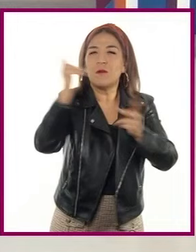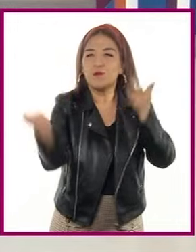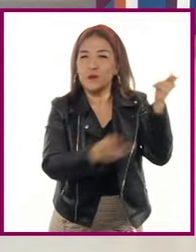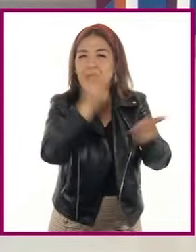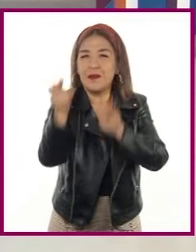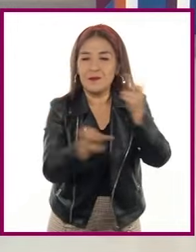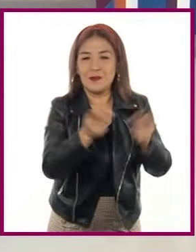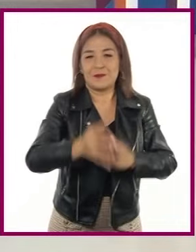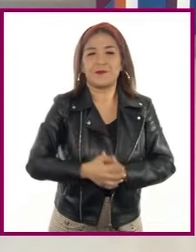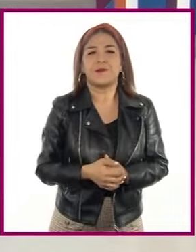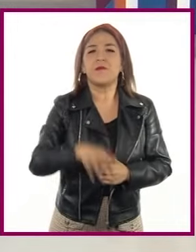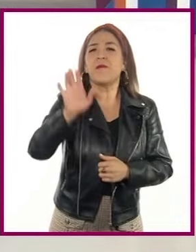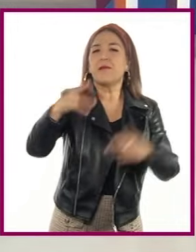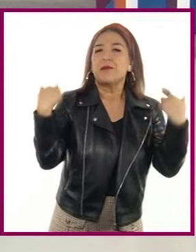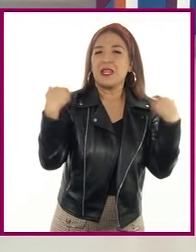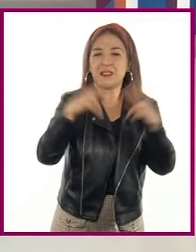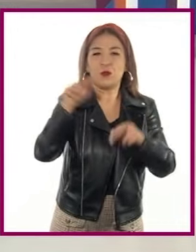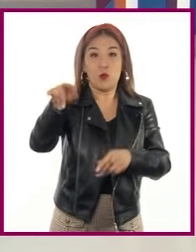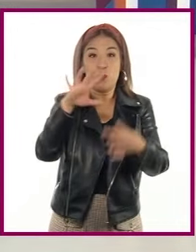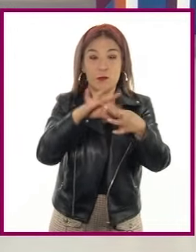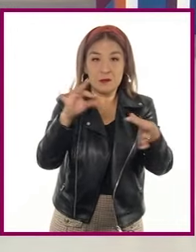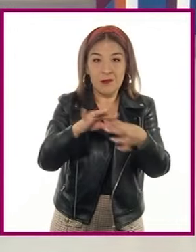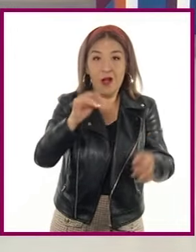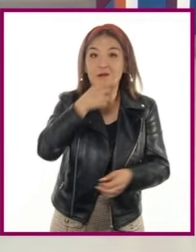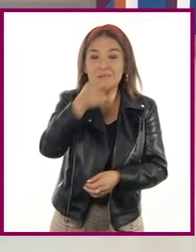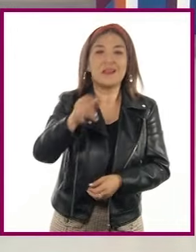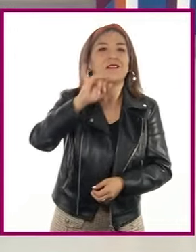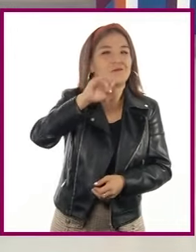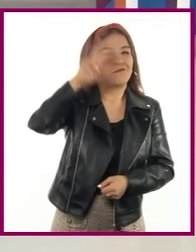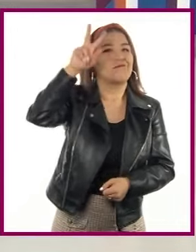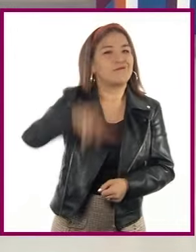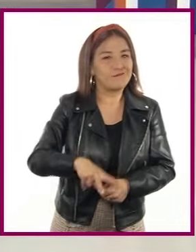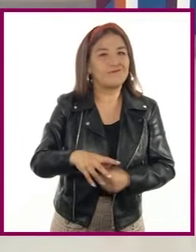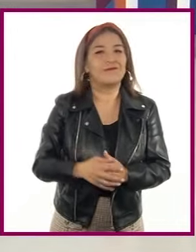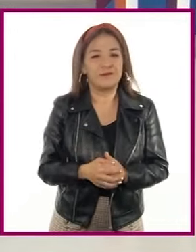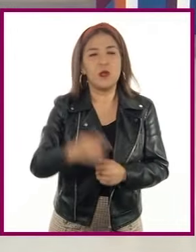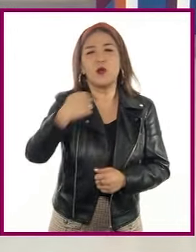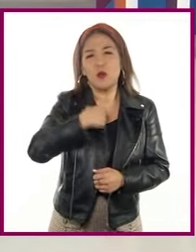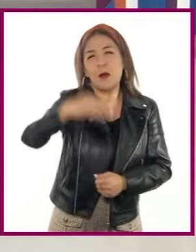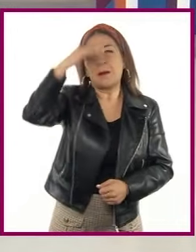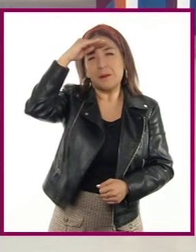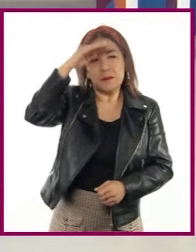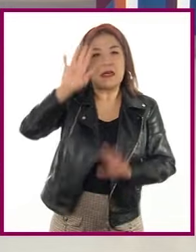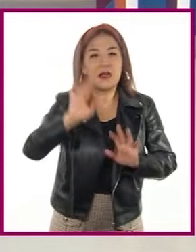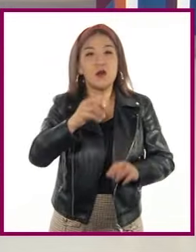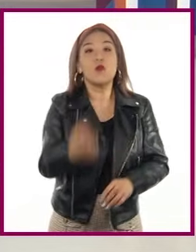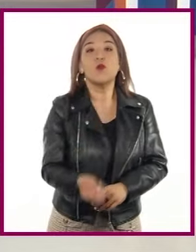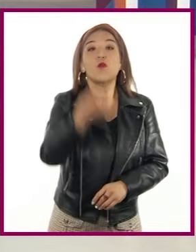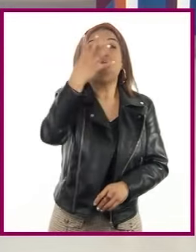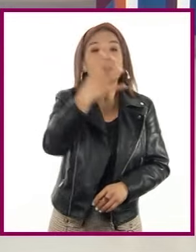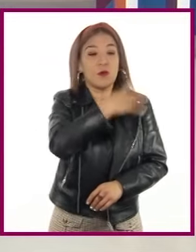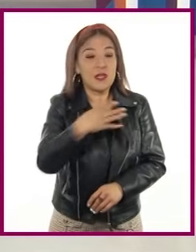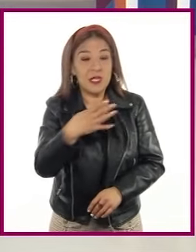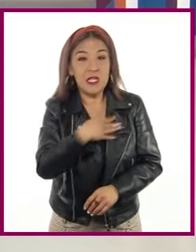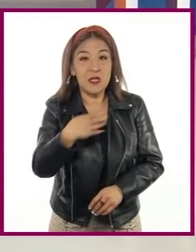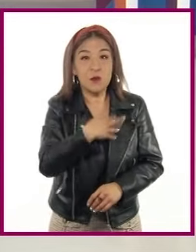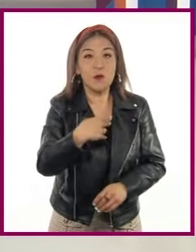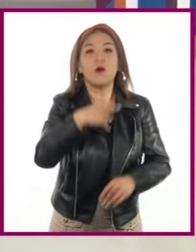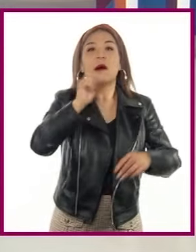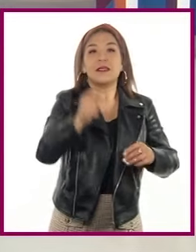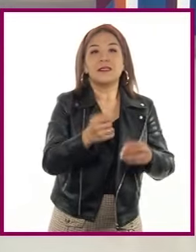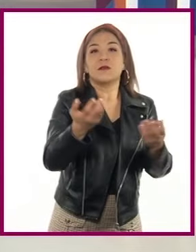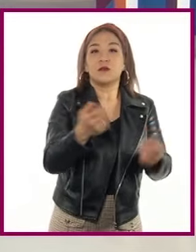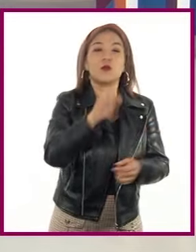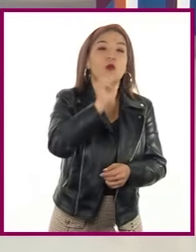Maestro, lo que menciona es muy cierto. Pienso que el número de hijas e hijos por familia ha disminuido